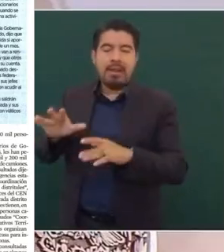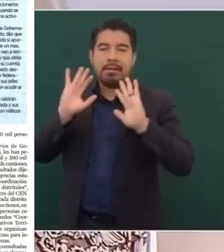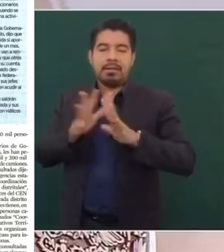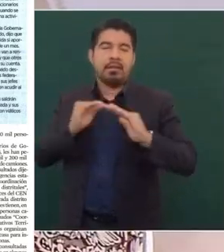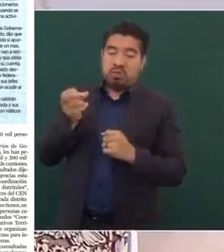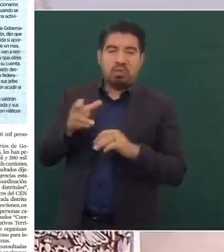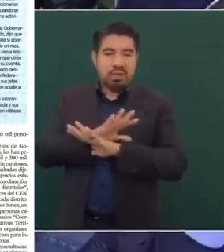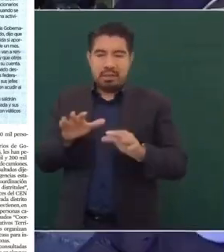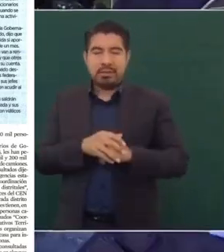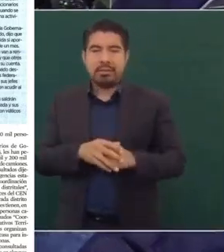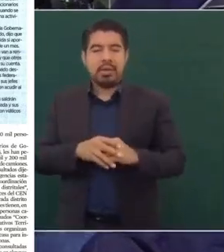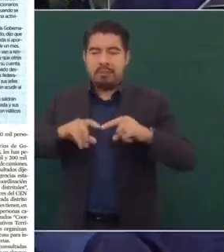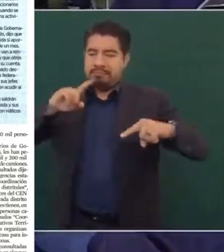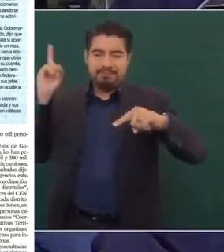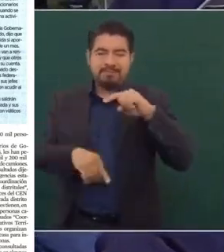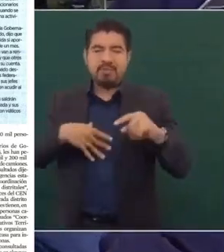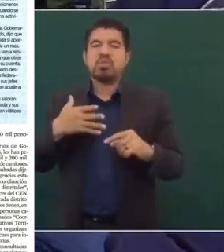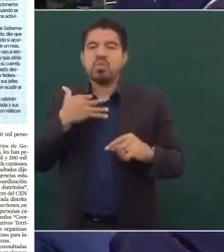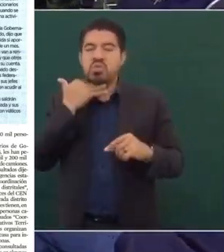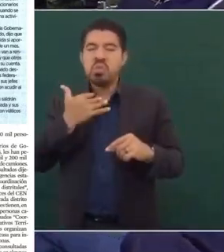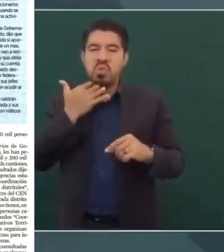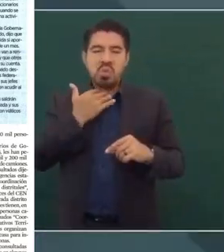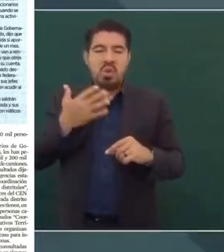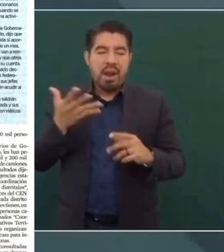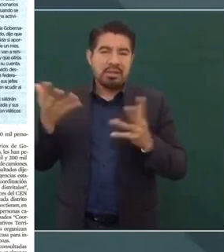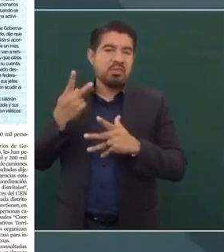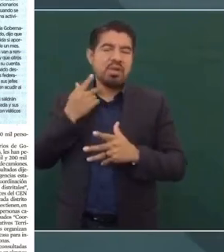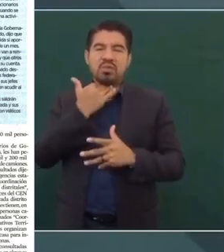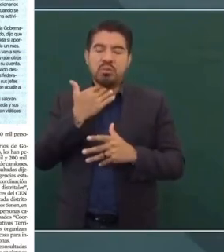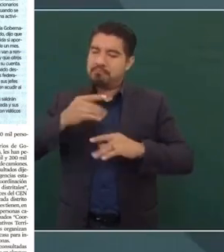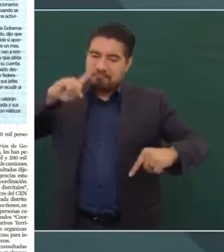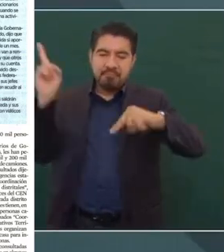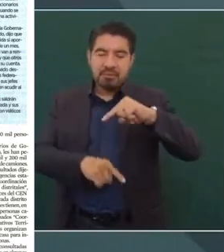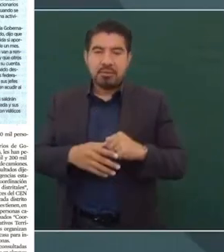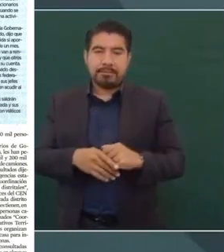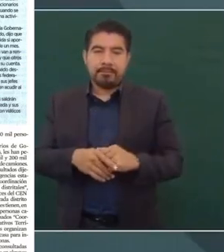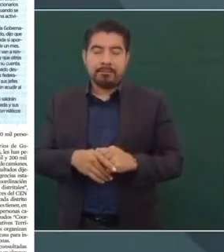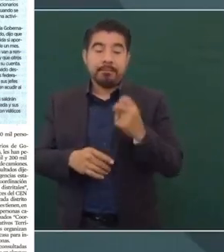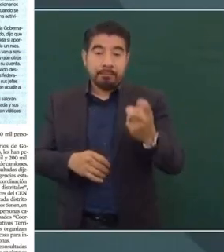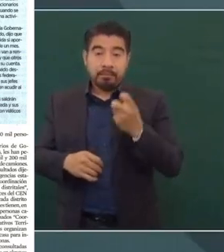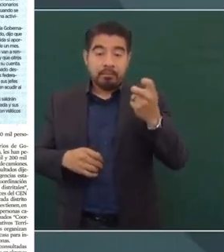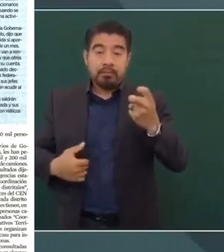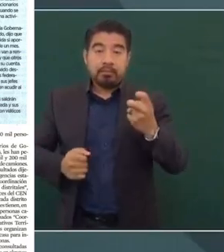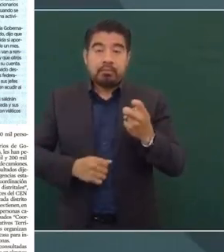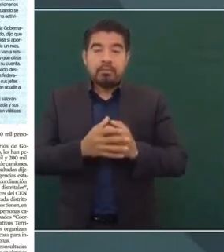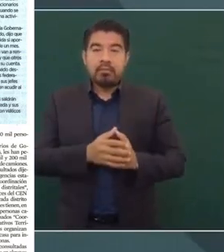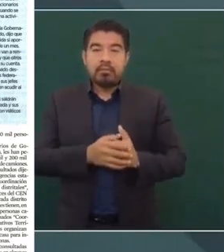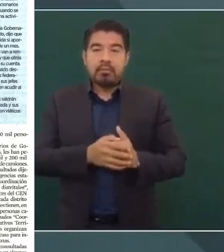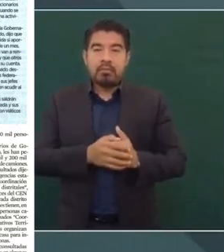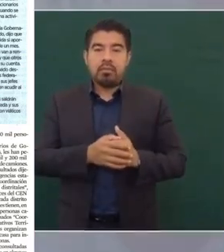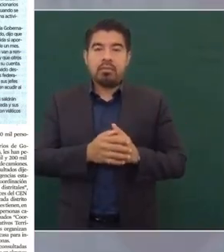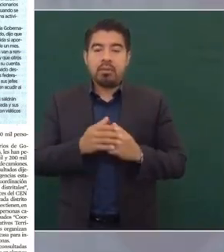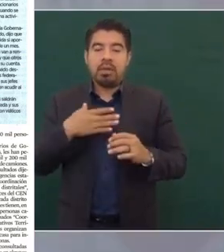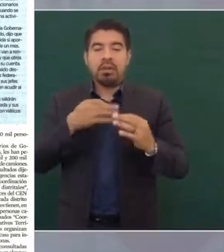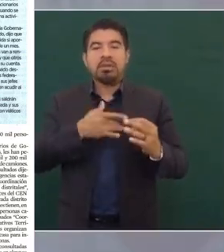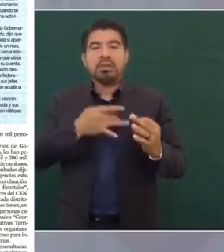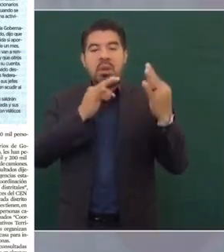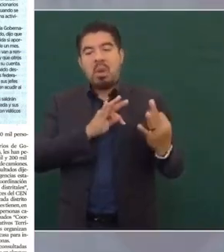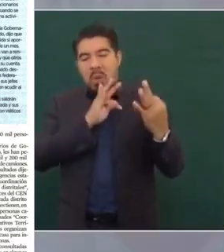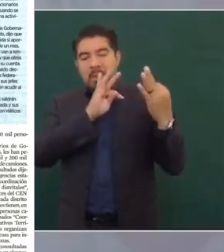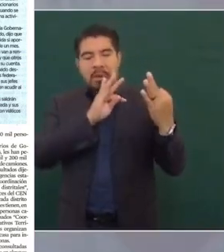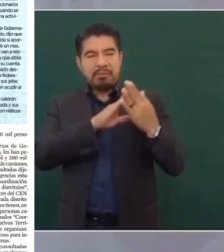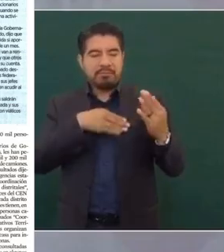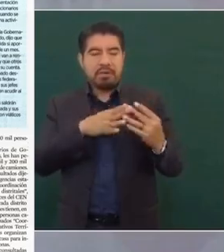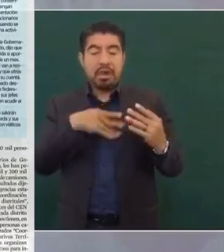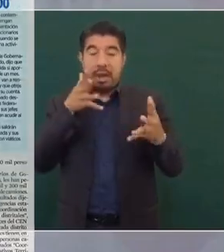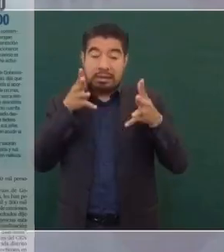los privilegios, desterrar la corrupción. Y esto genera una oposición. Hay